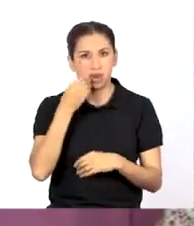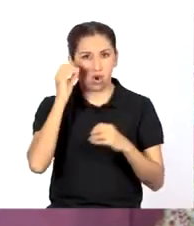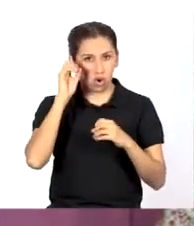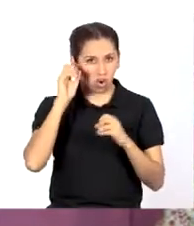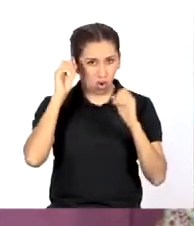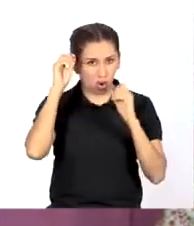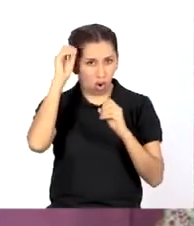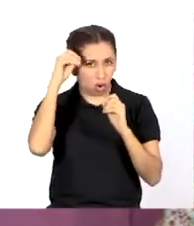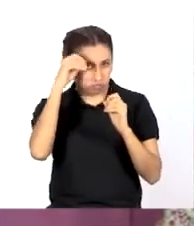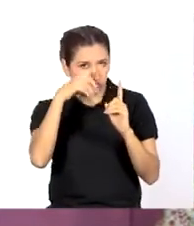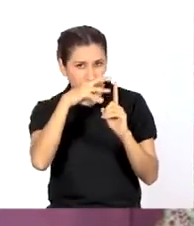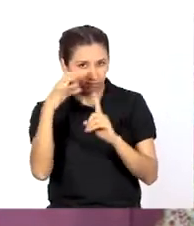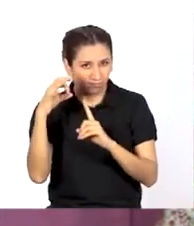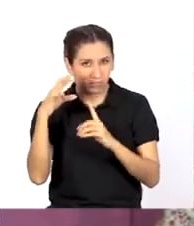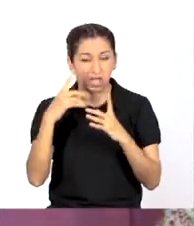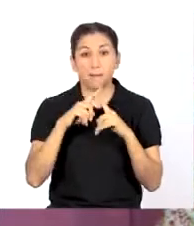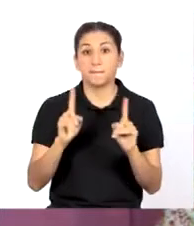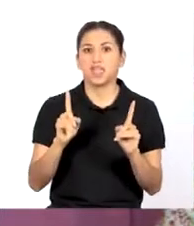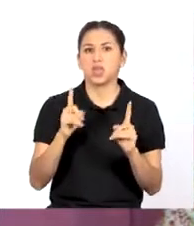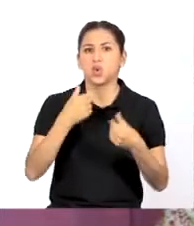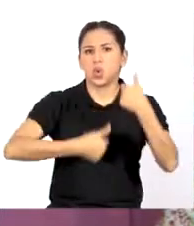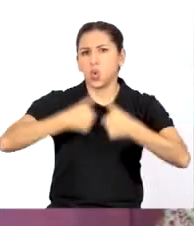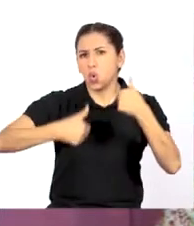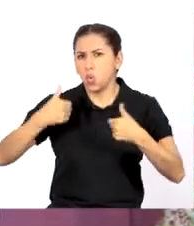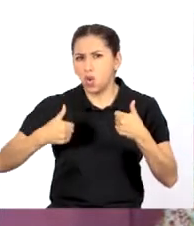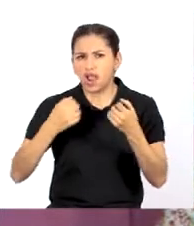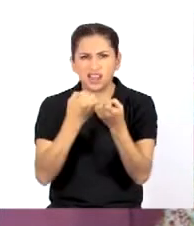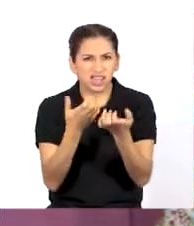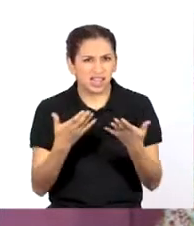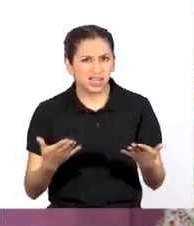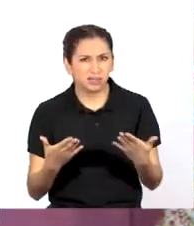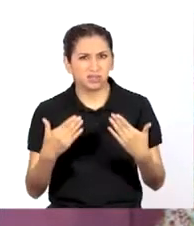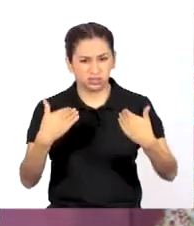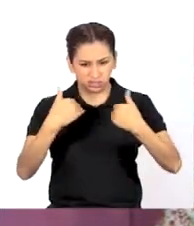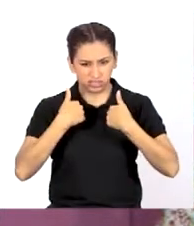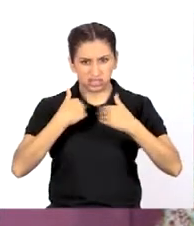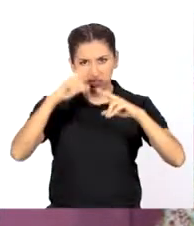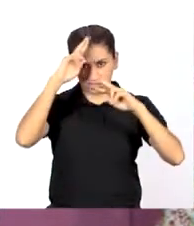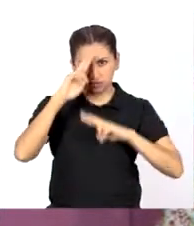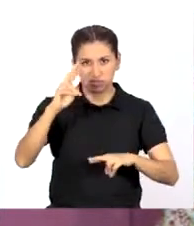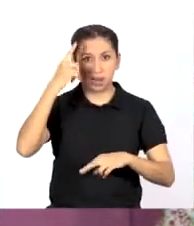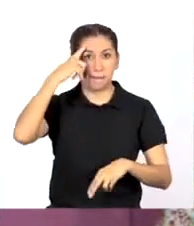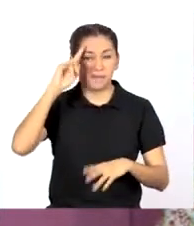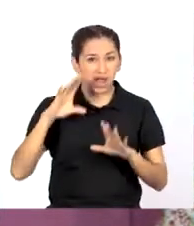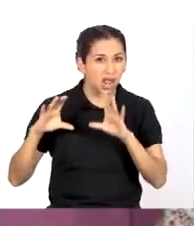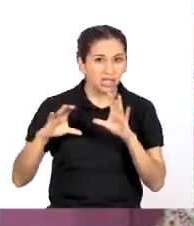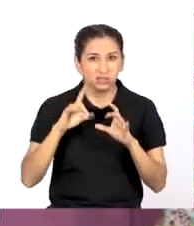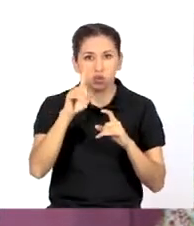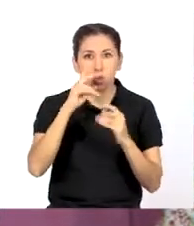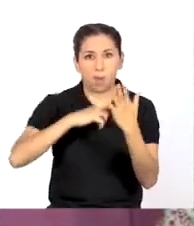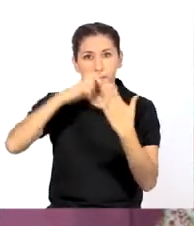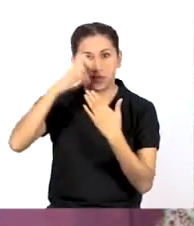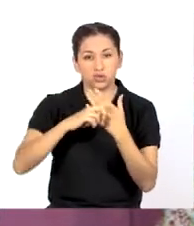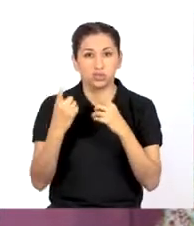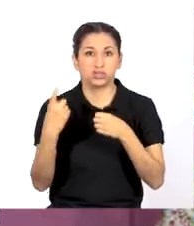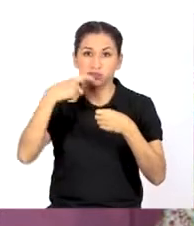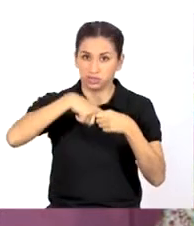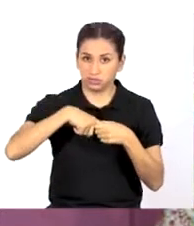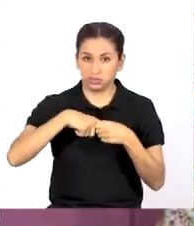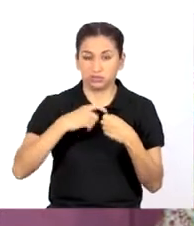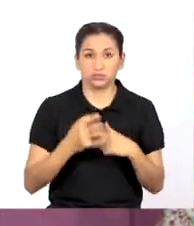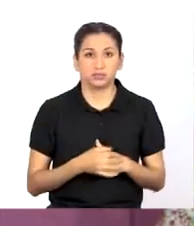opciones. Pero, ¿cuáles son los elementos que debemos tomar en cuenta para el diseño de un proyecto